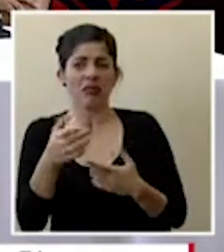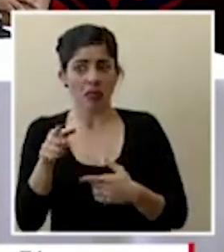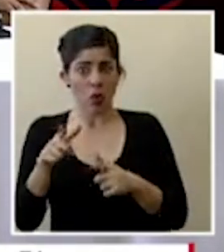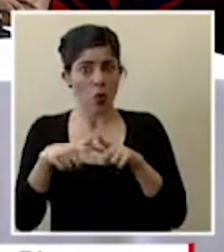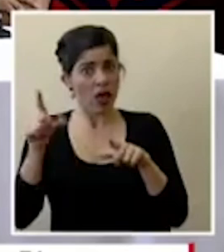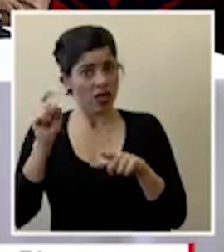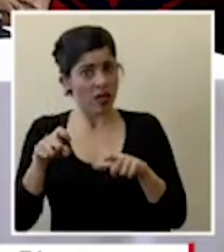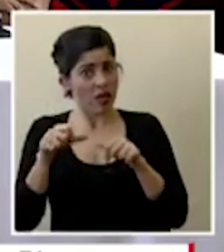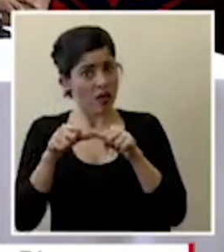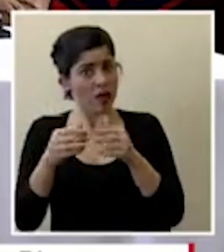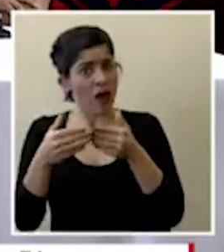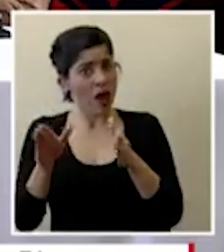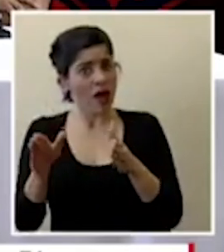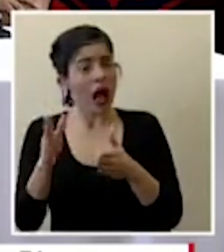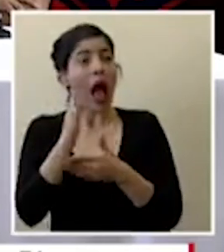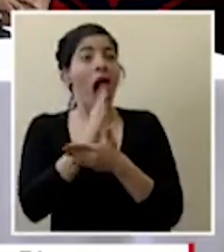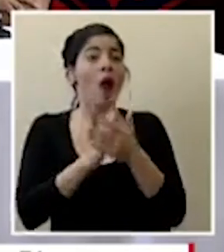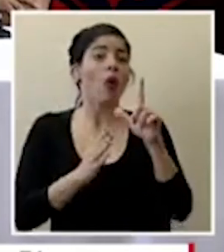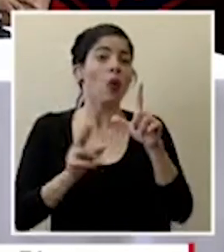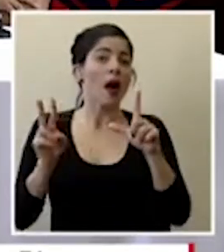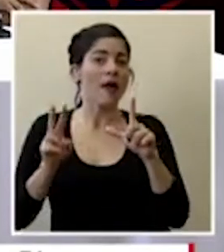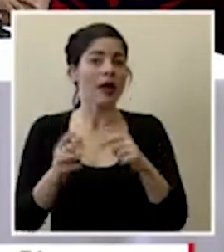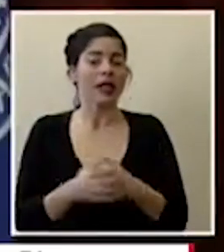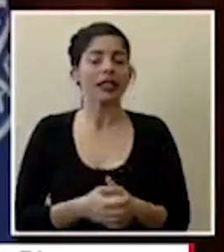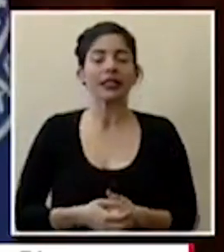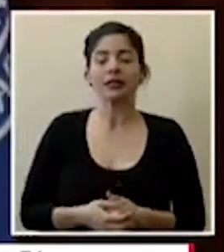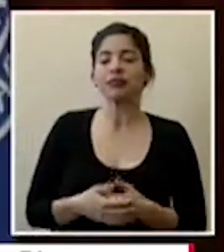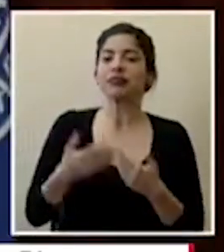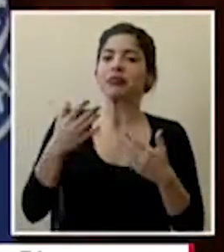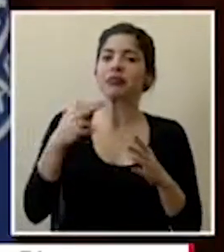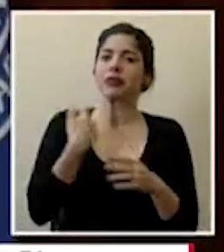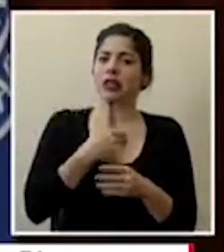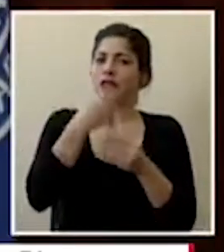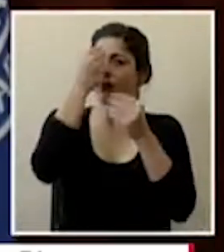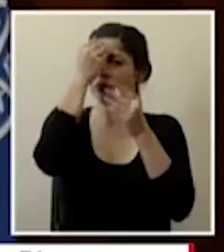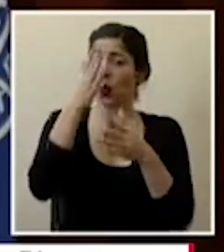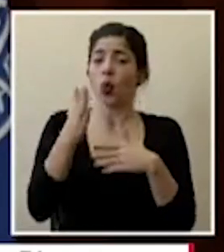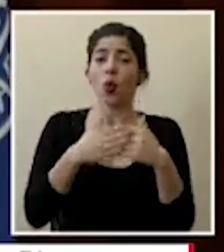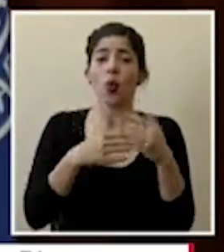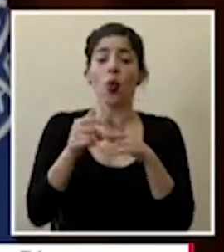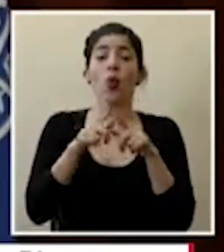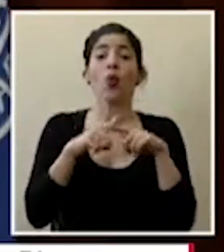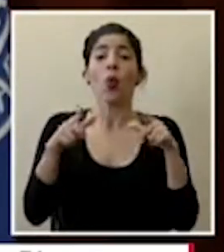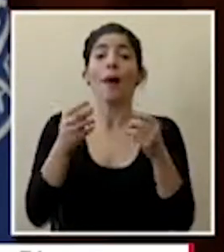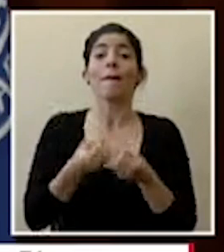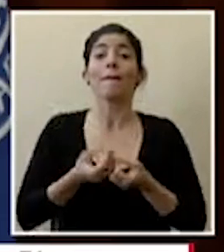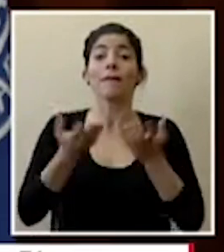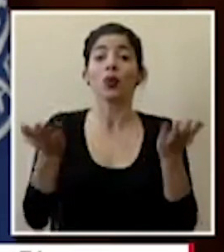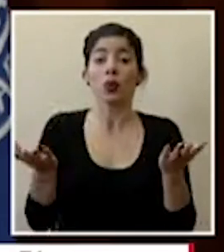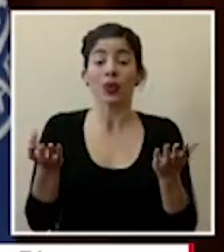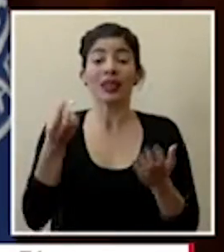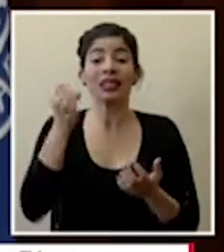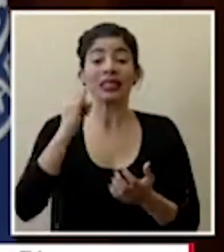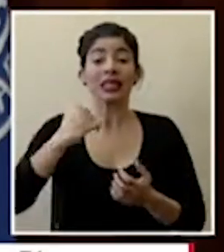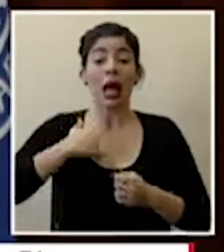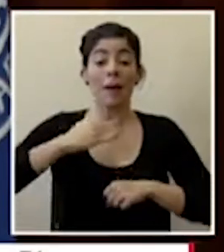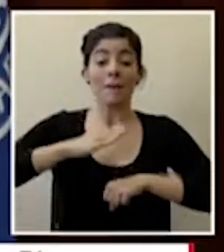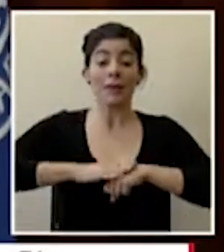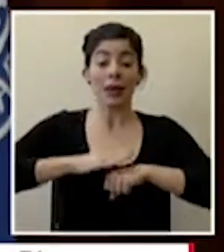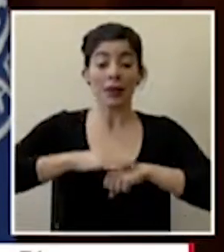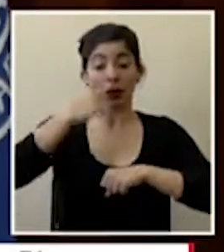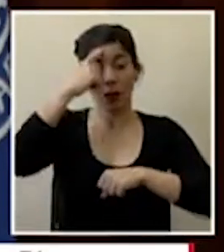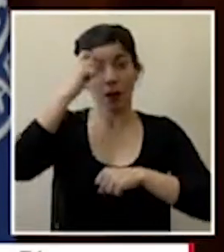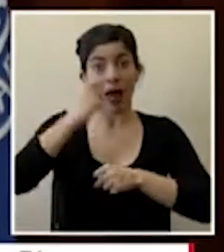sitio abierto al público incluso de lunes a viernes bueno ya hemos indicado que todo sitio público que conlleve un permiso sanitario de